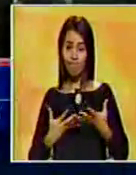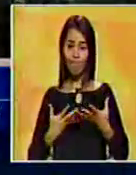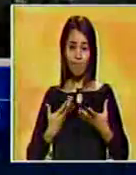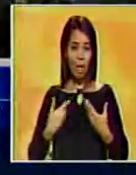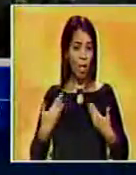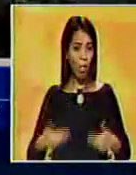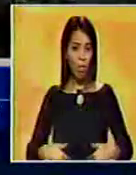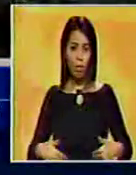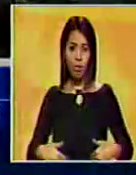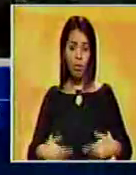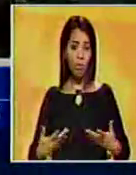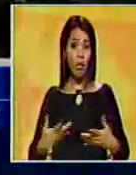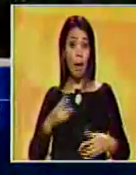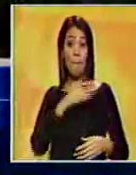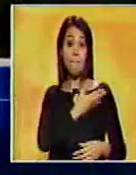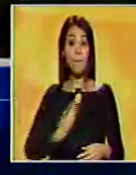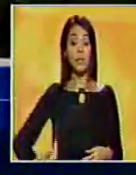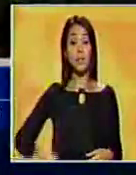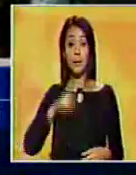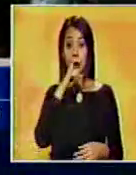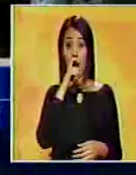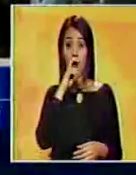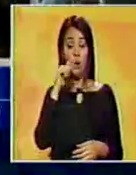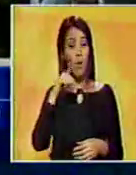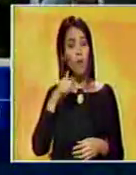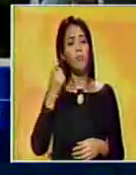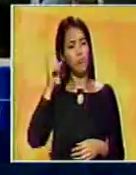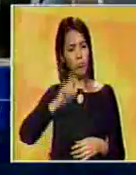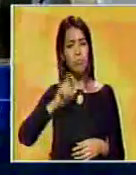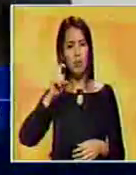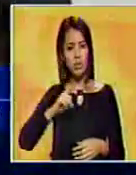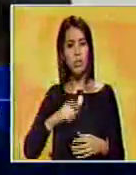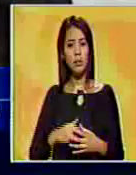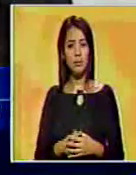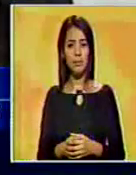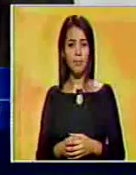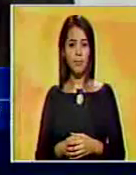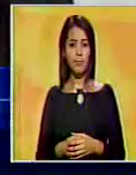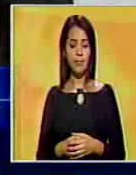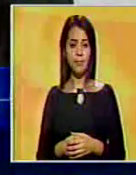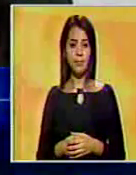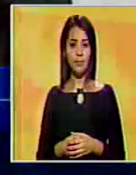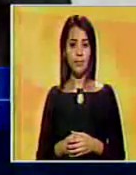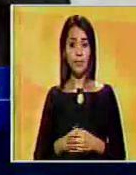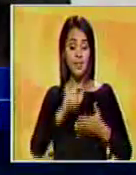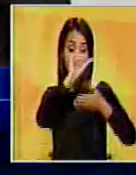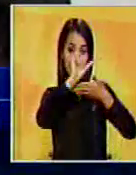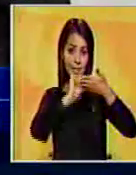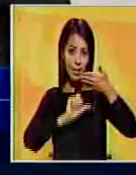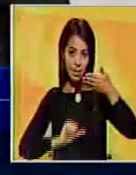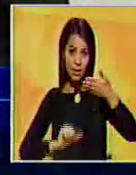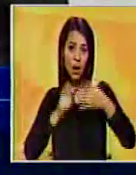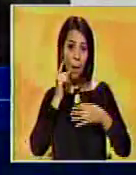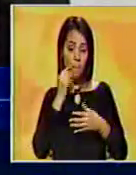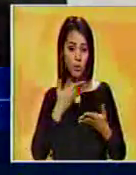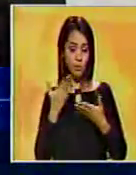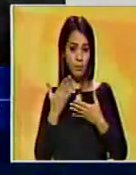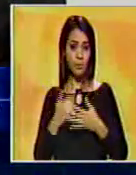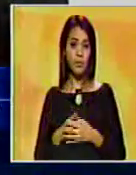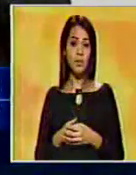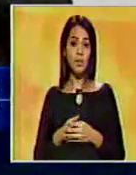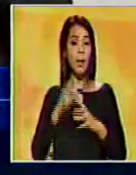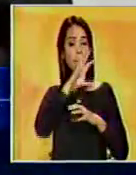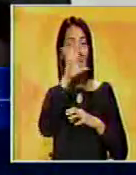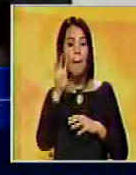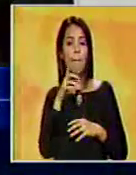insiste el presidente Maduro es hoy más necesario que nunca. El analista considera que en el mapa político